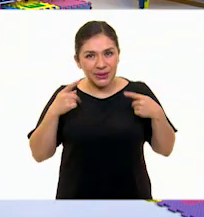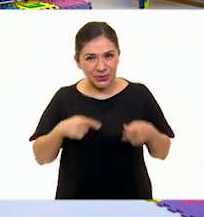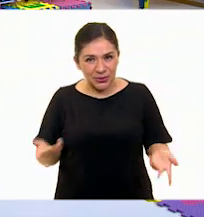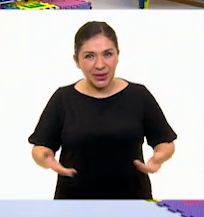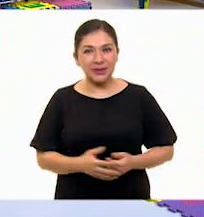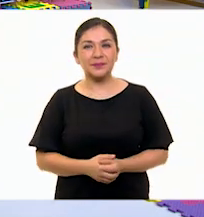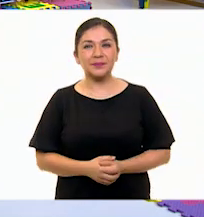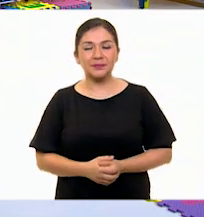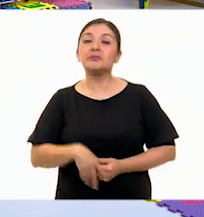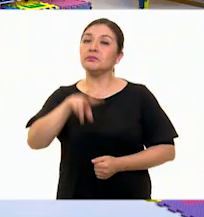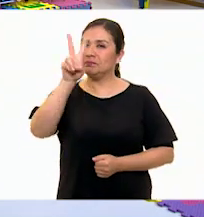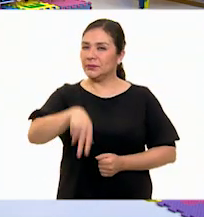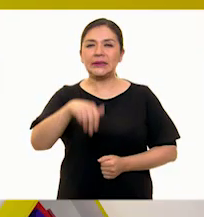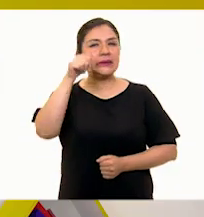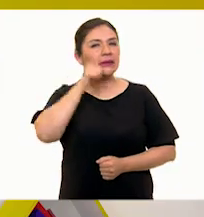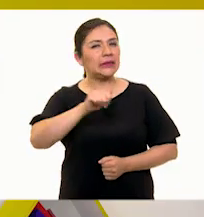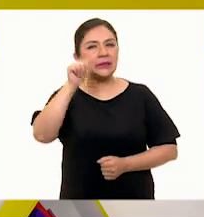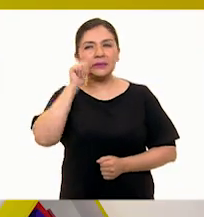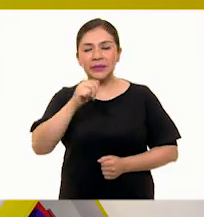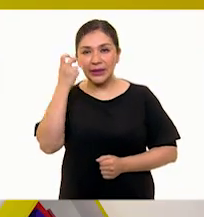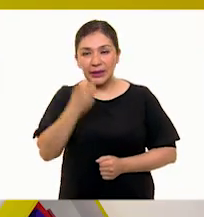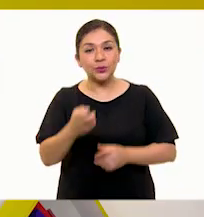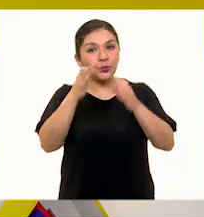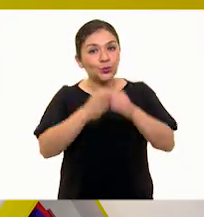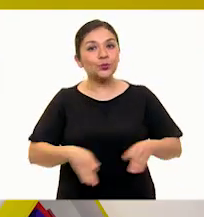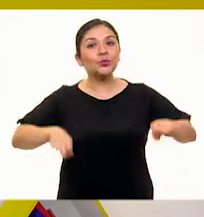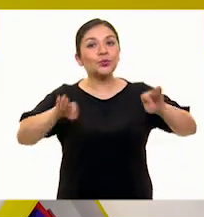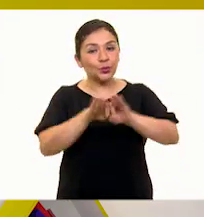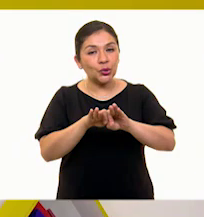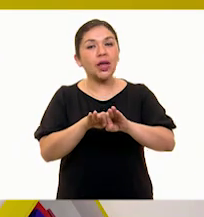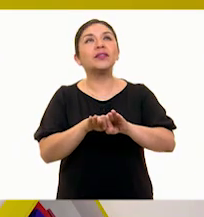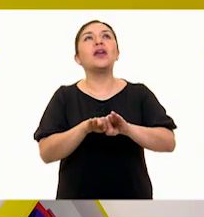Sí, siempre es importante